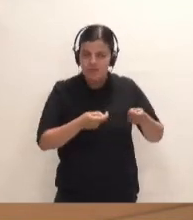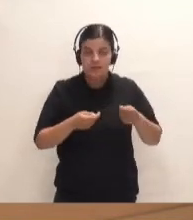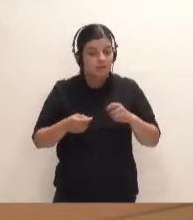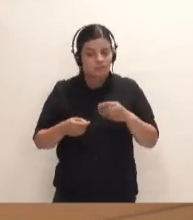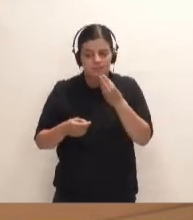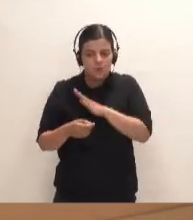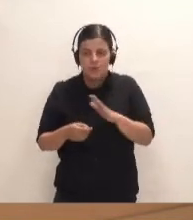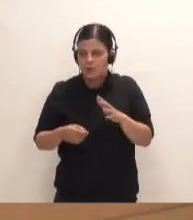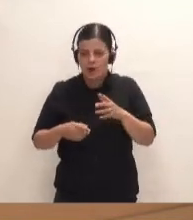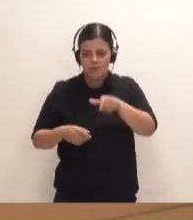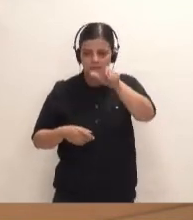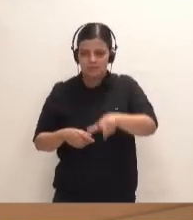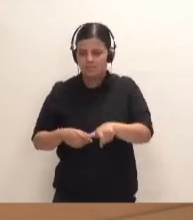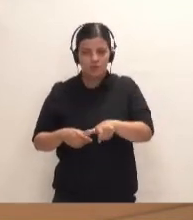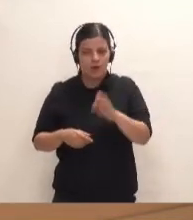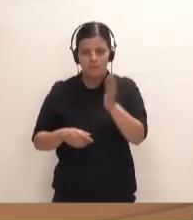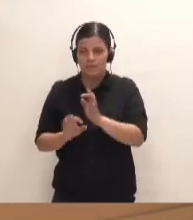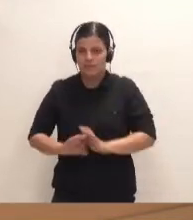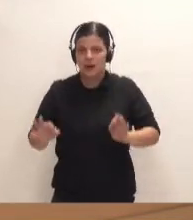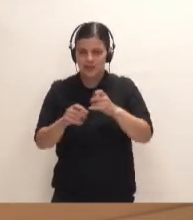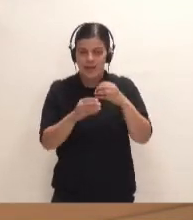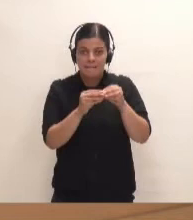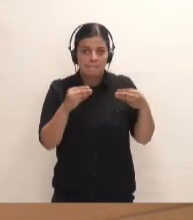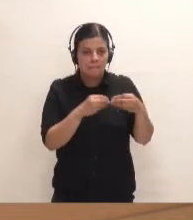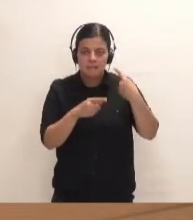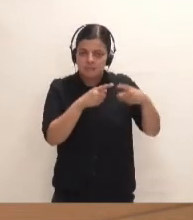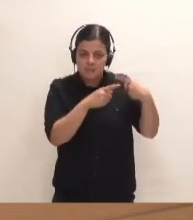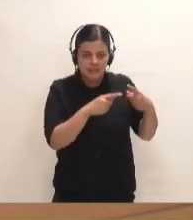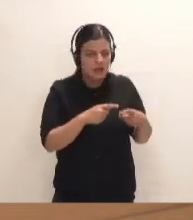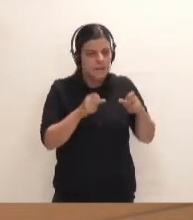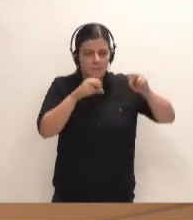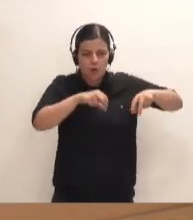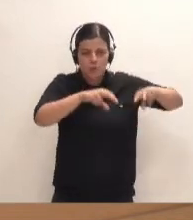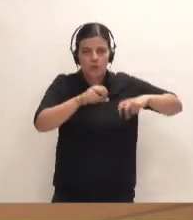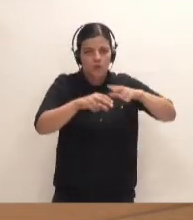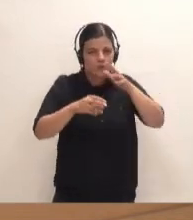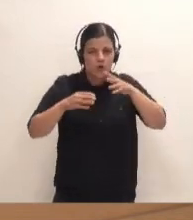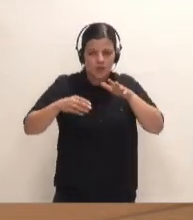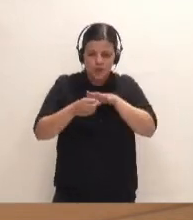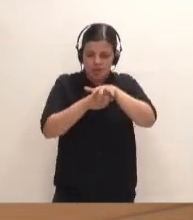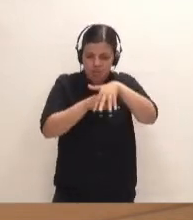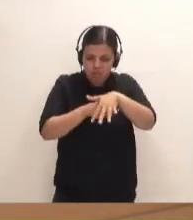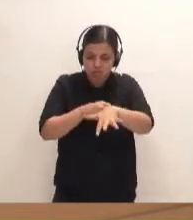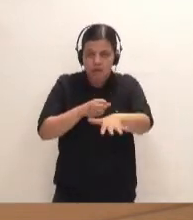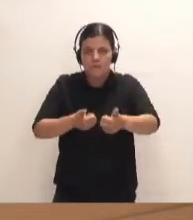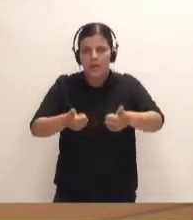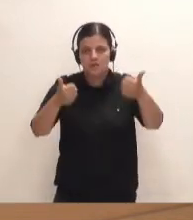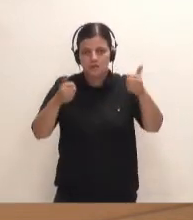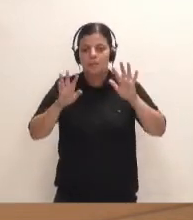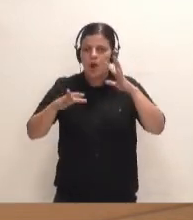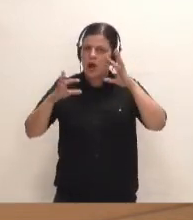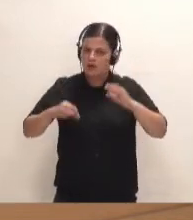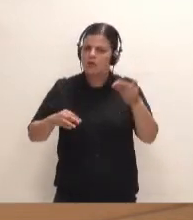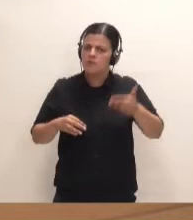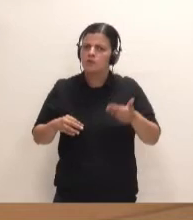personal. Son muchas las materiales y cada vez serán mayores, perdón, a medida que evoluciona la colada. Pero yo creo que sí es importante el haber